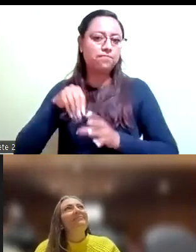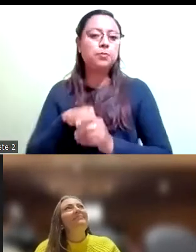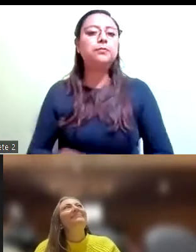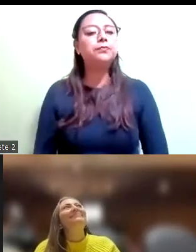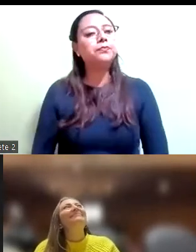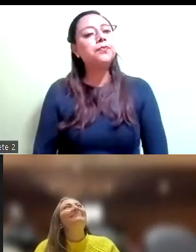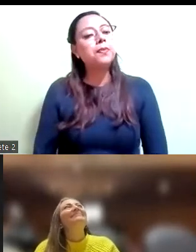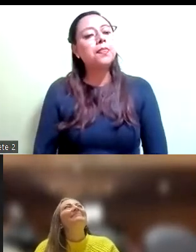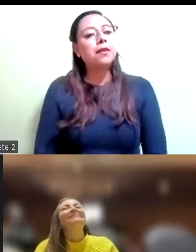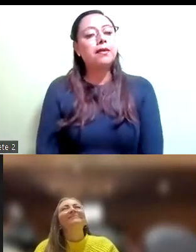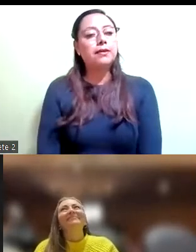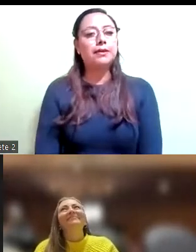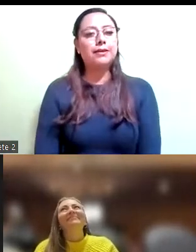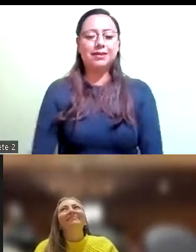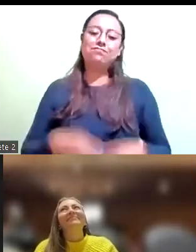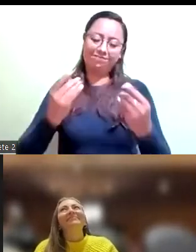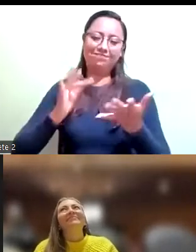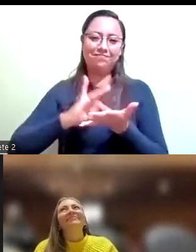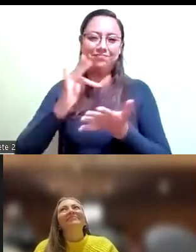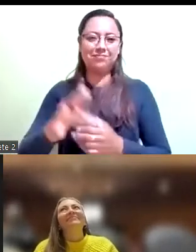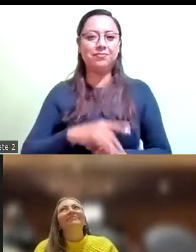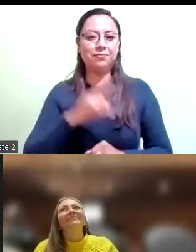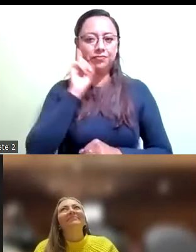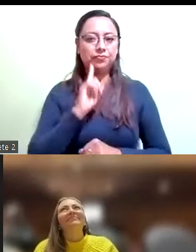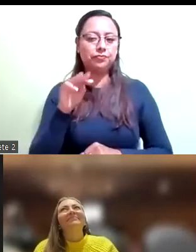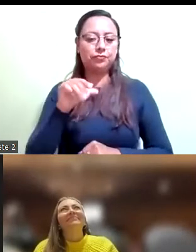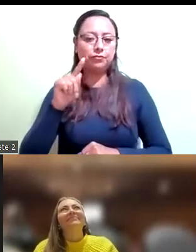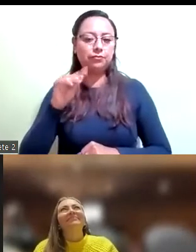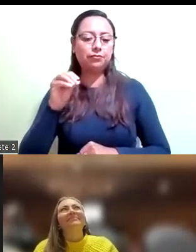Agradecemos mucho sus palabras. Diputado Carlos Mirón.